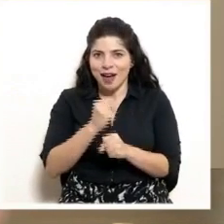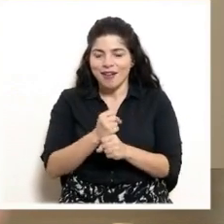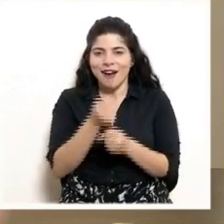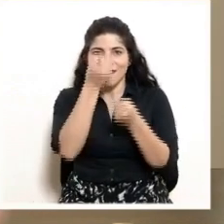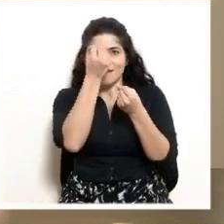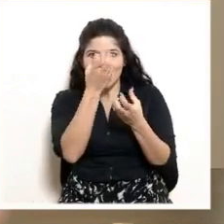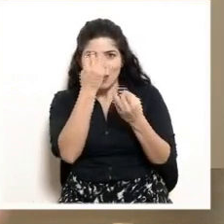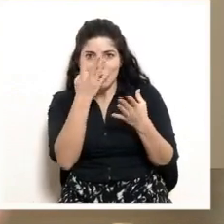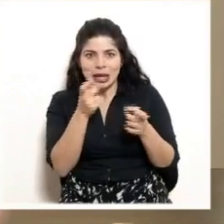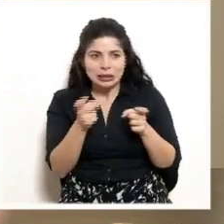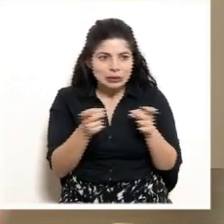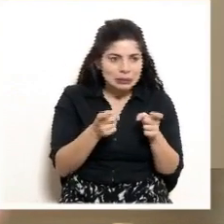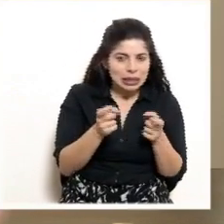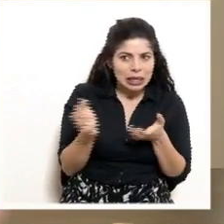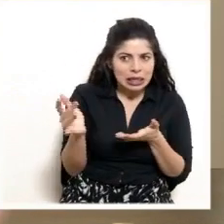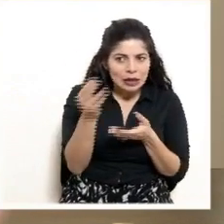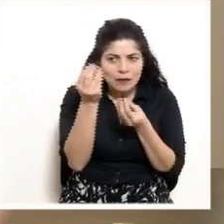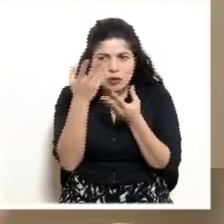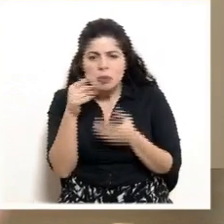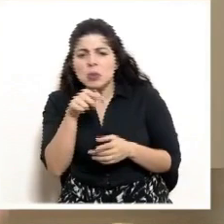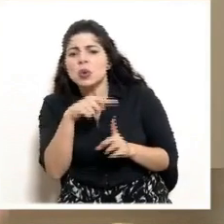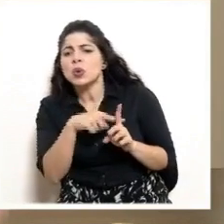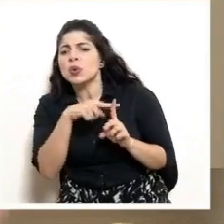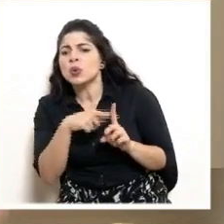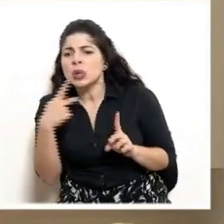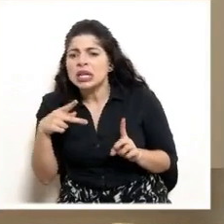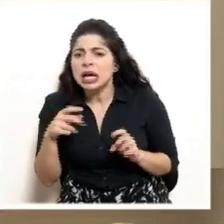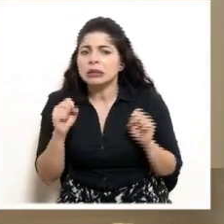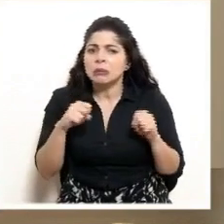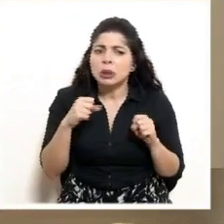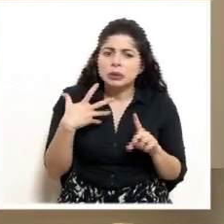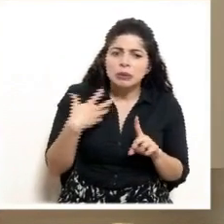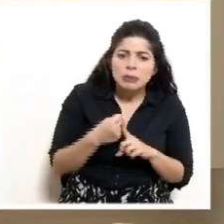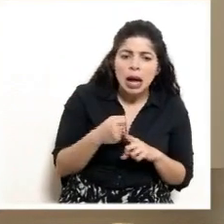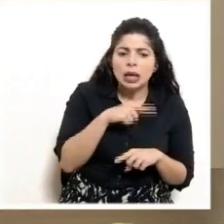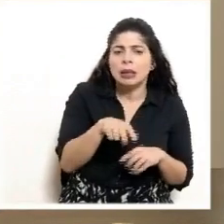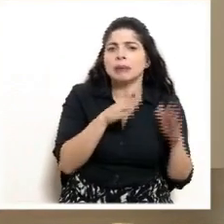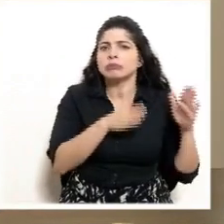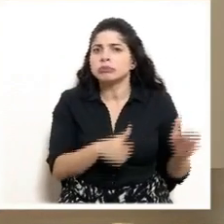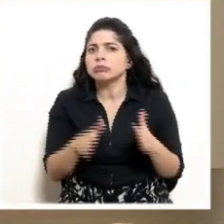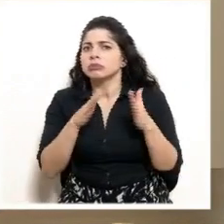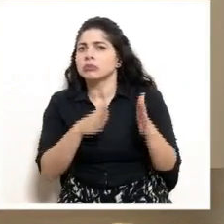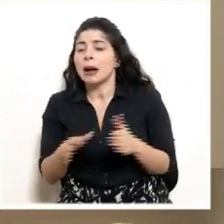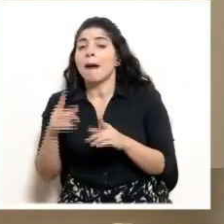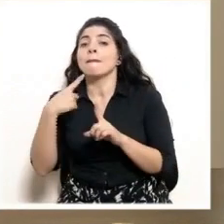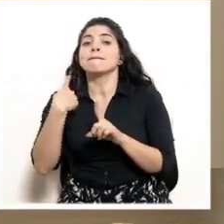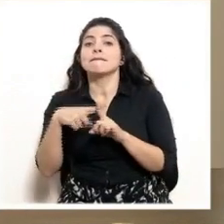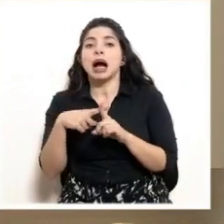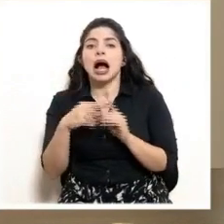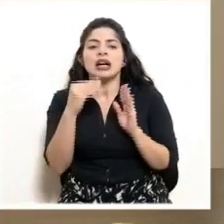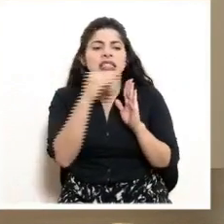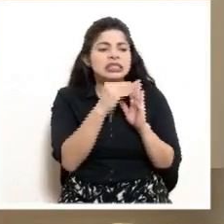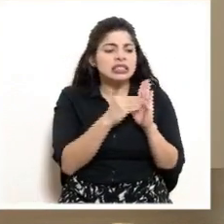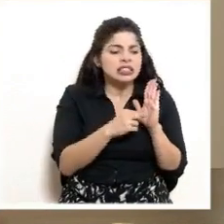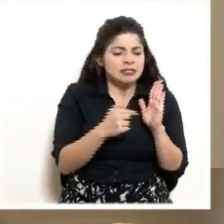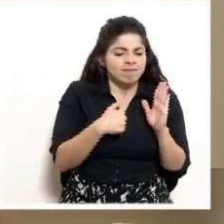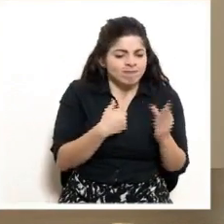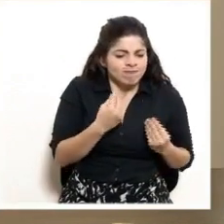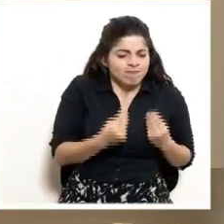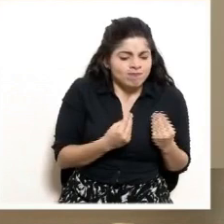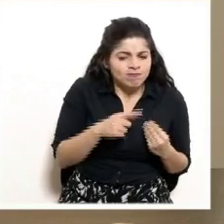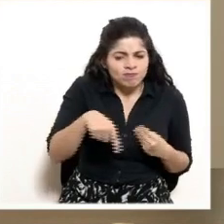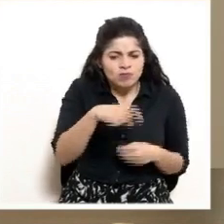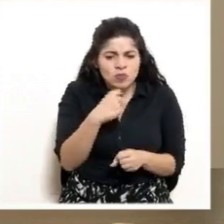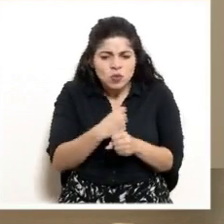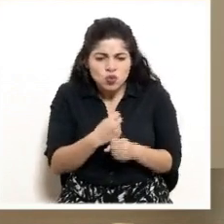información sobre el nivel de riesgo que podría impactar y de la determinación de acciones operativas